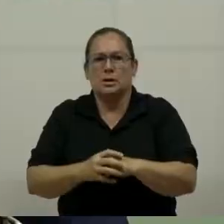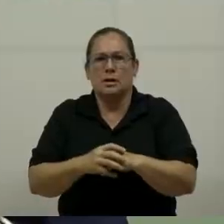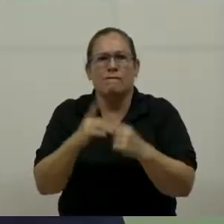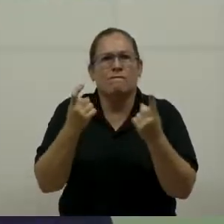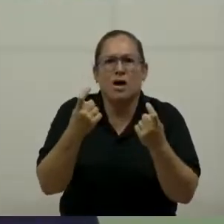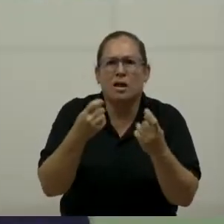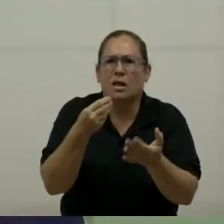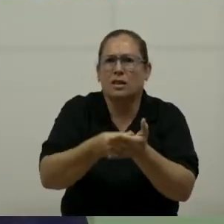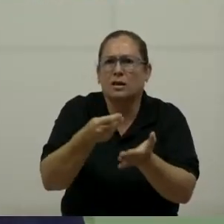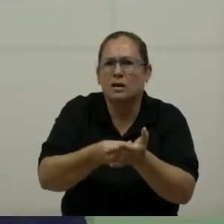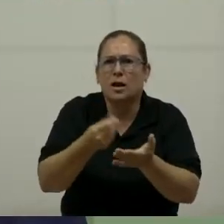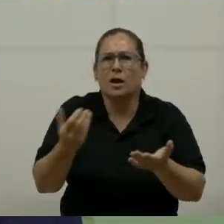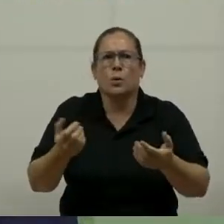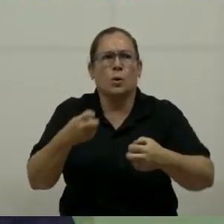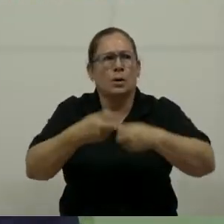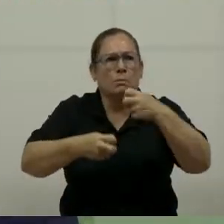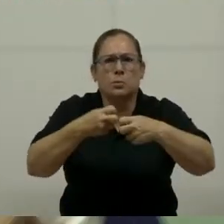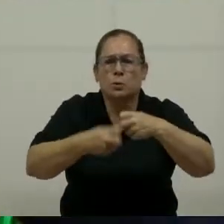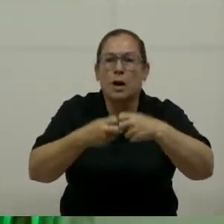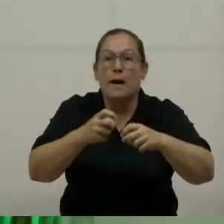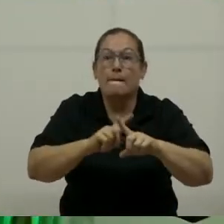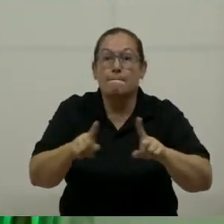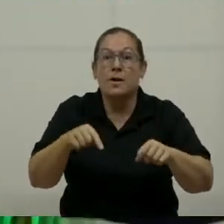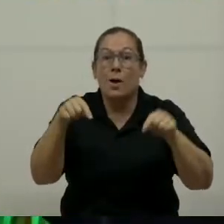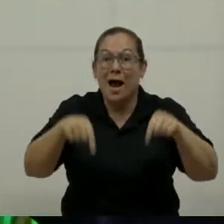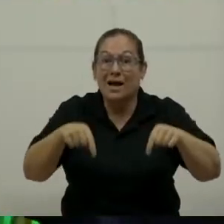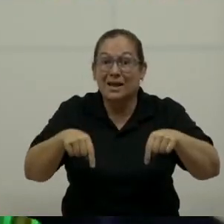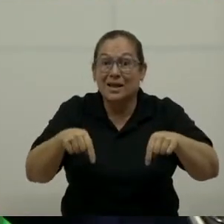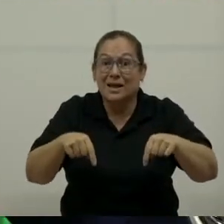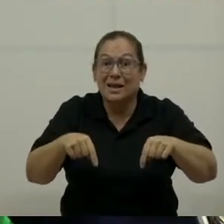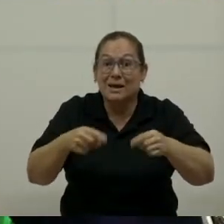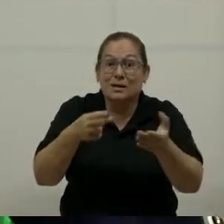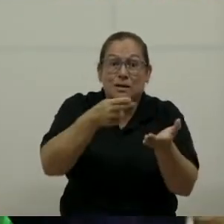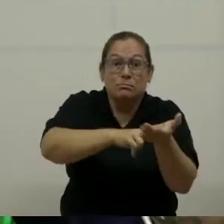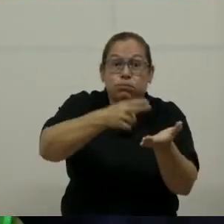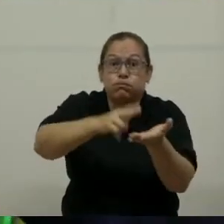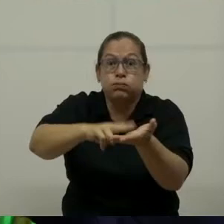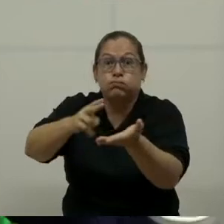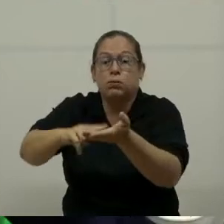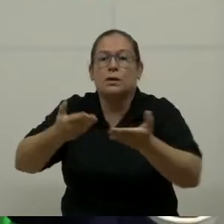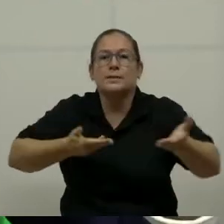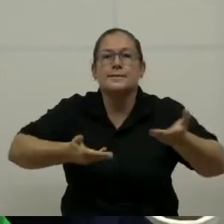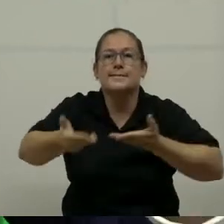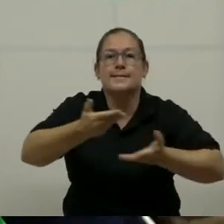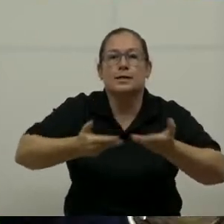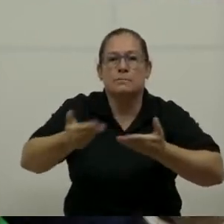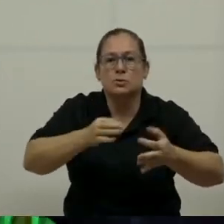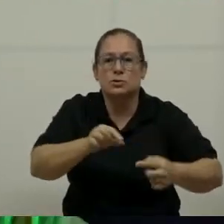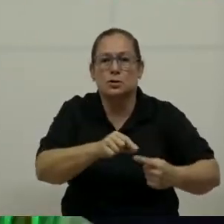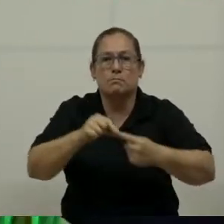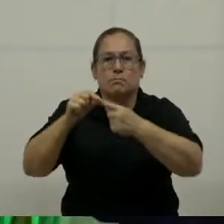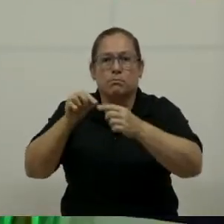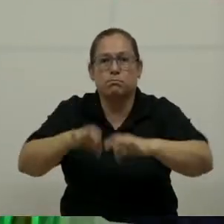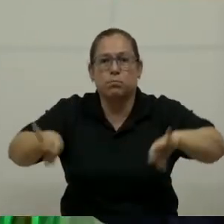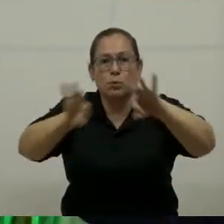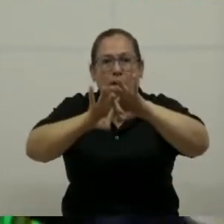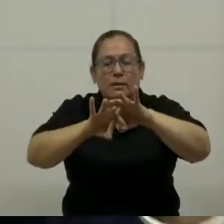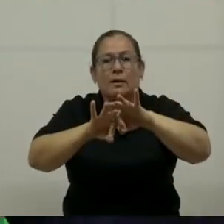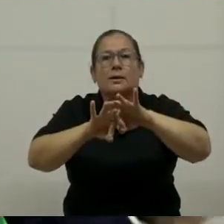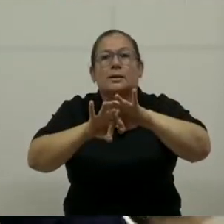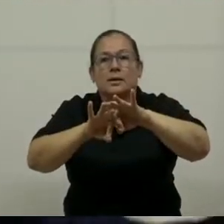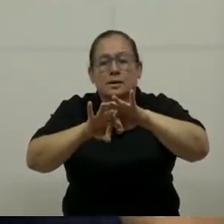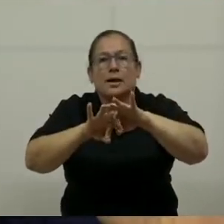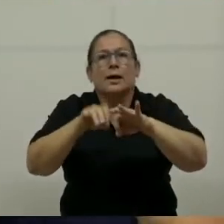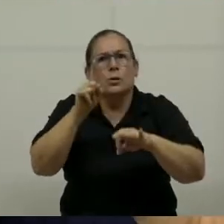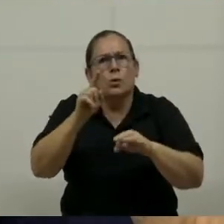dinero y demás, es lamentable. Bueno, aquí la concesión de servicios no esenciales en los parques nacionales es una de las